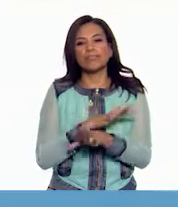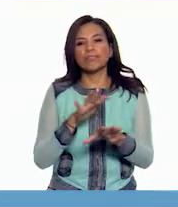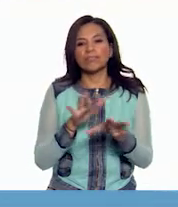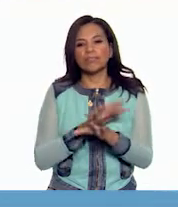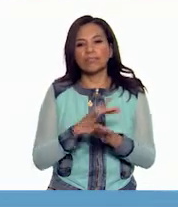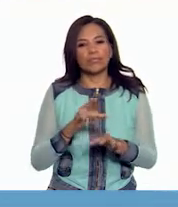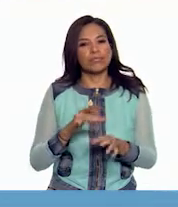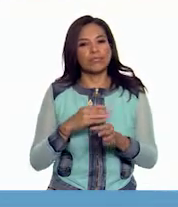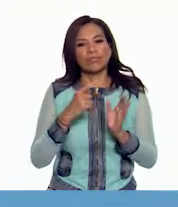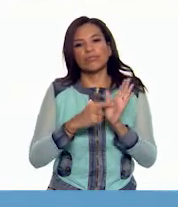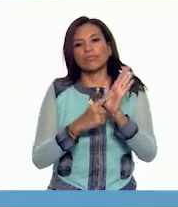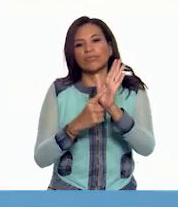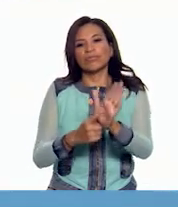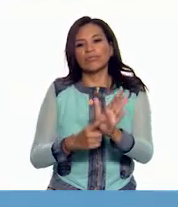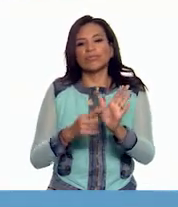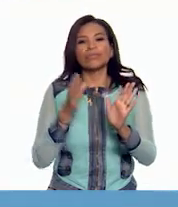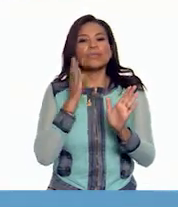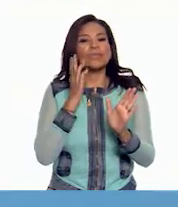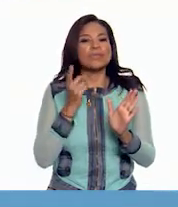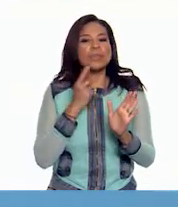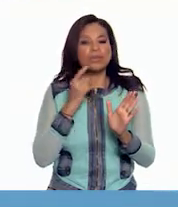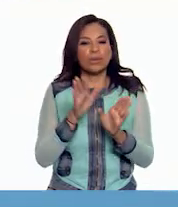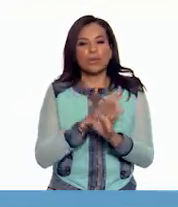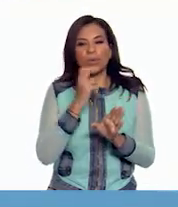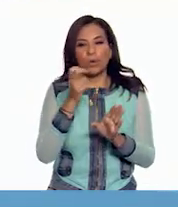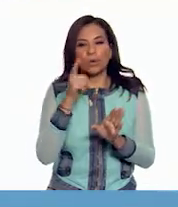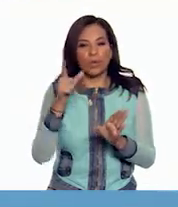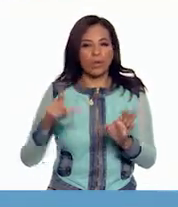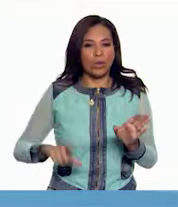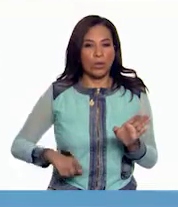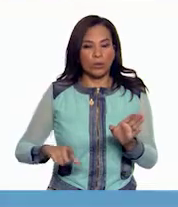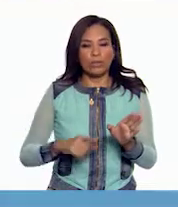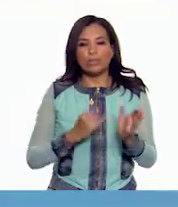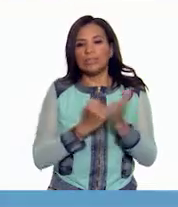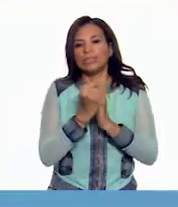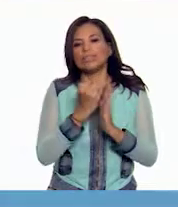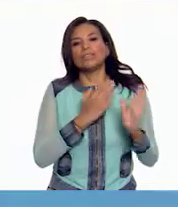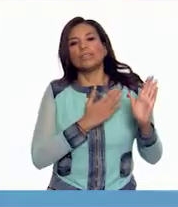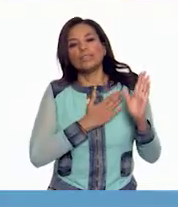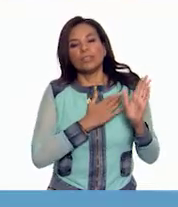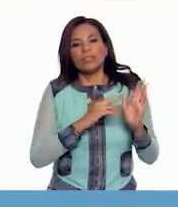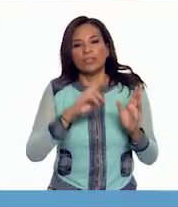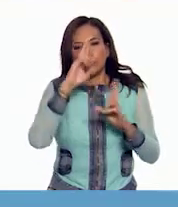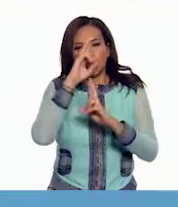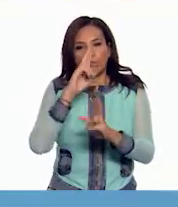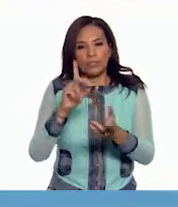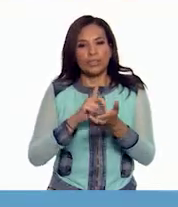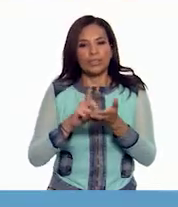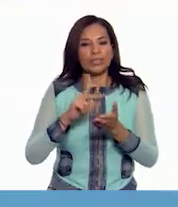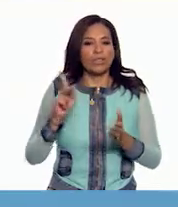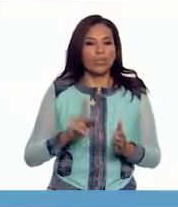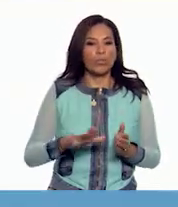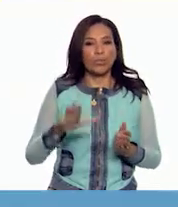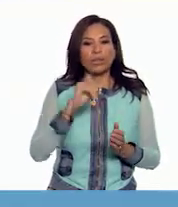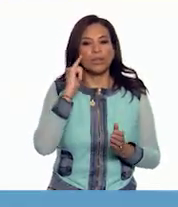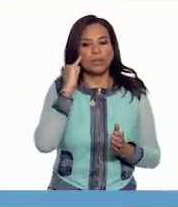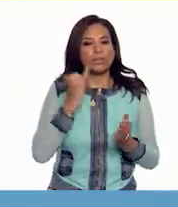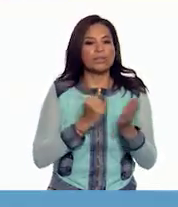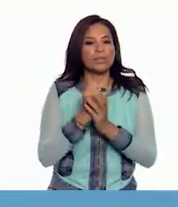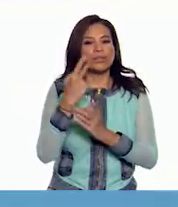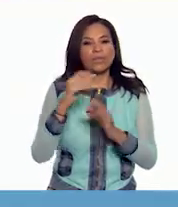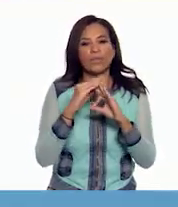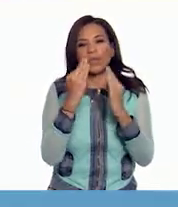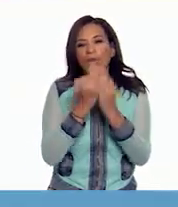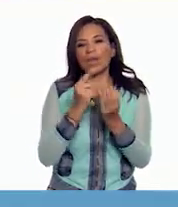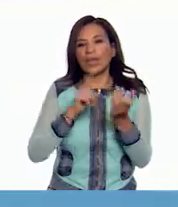y se presentó ante el Pleno de las Cámaras y con ello el estado se comprometía a respetar el derecho de los pueblos indígenas a definir sus formas